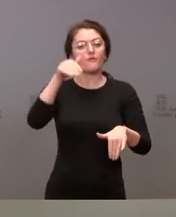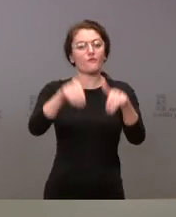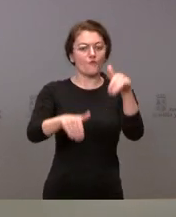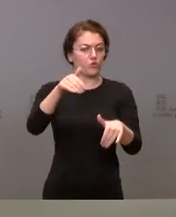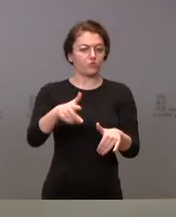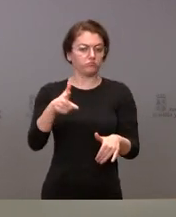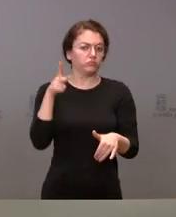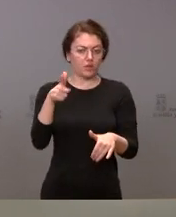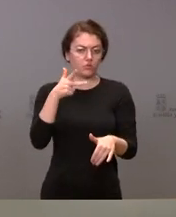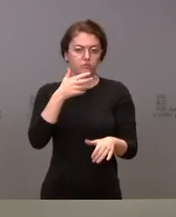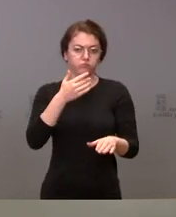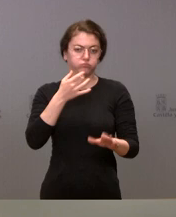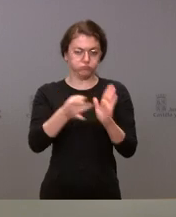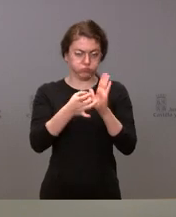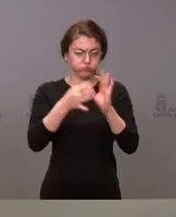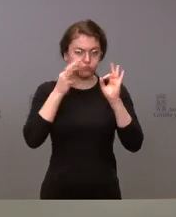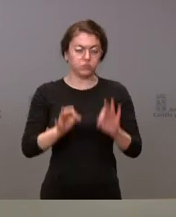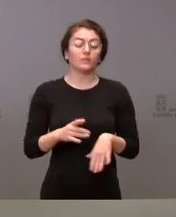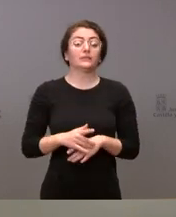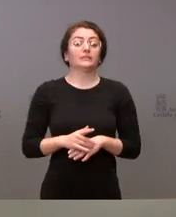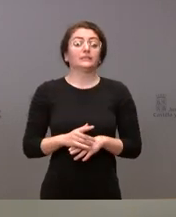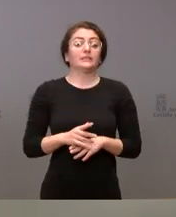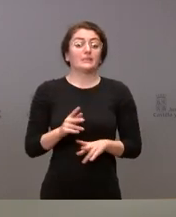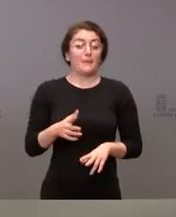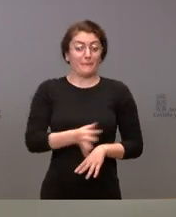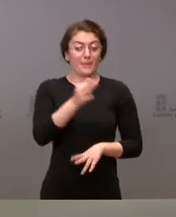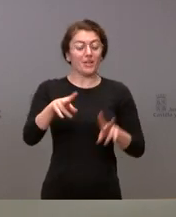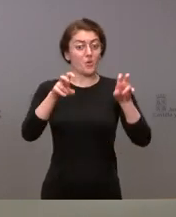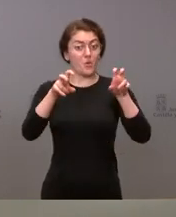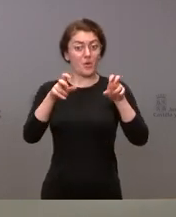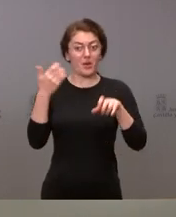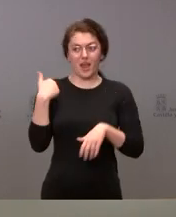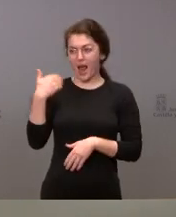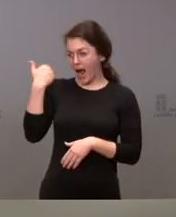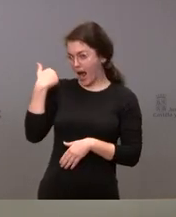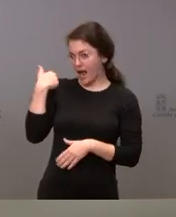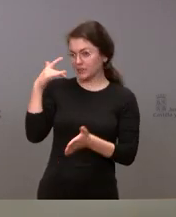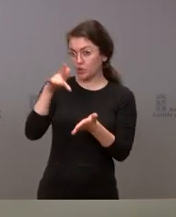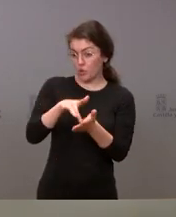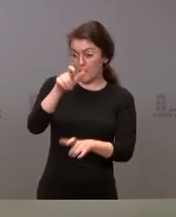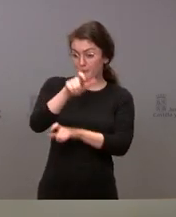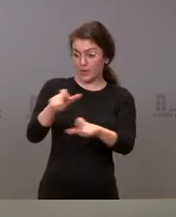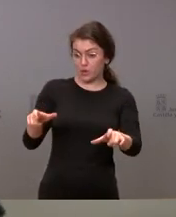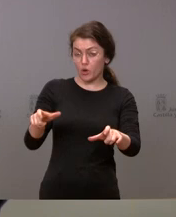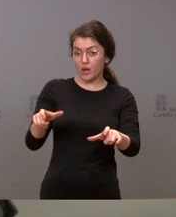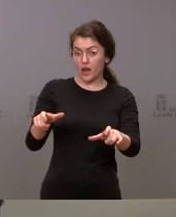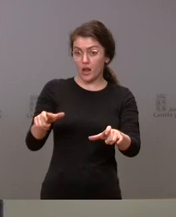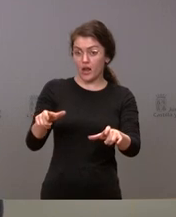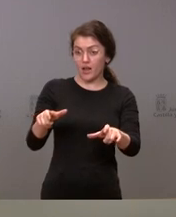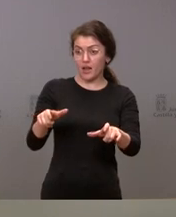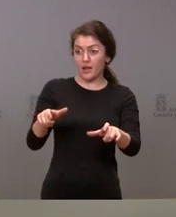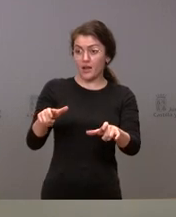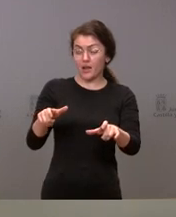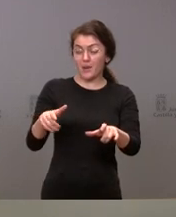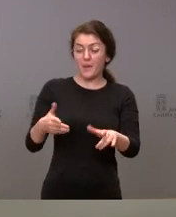garantías. Además, como novedad, quiero indicar que mientras que en otras ocasiones se les ha pedido a las personas que acudieran a recoger ese